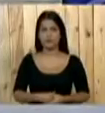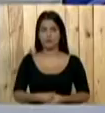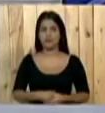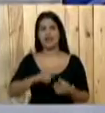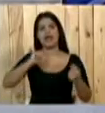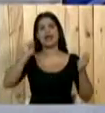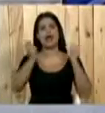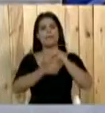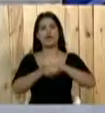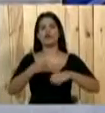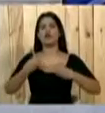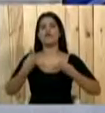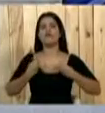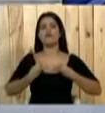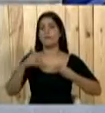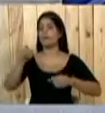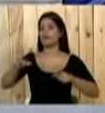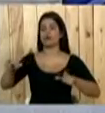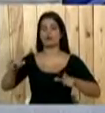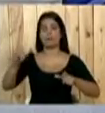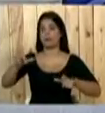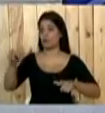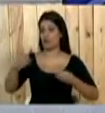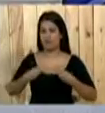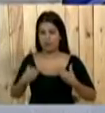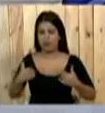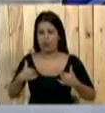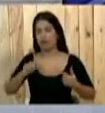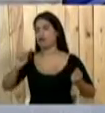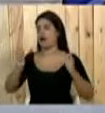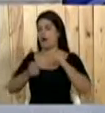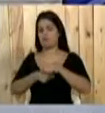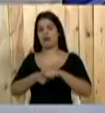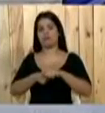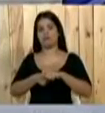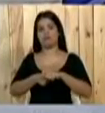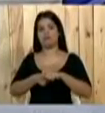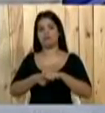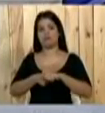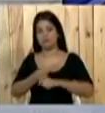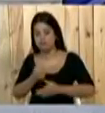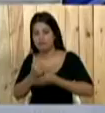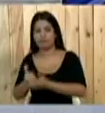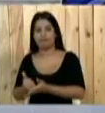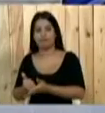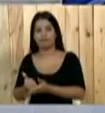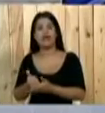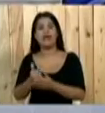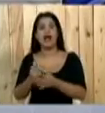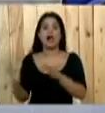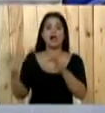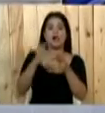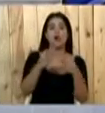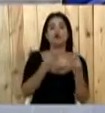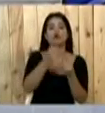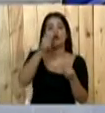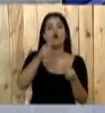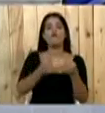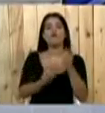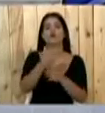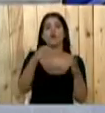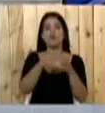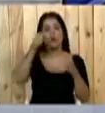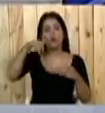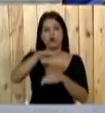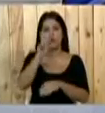cambiando vidas, que hace junto a la Fundación Pueblo Soberano. ¿Ustedes lo han